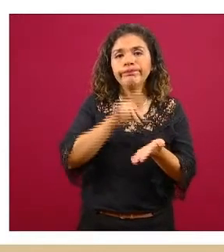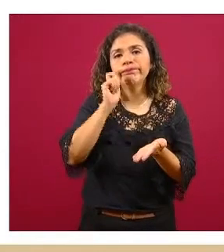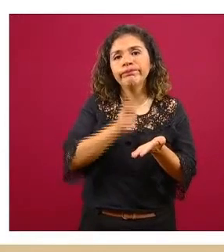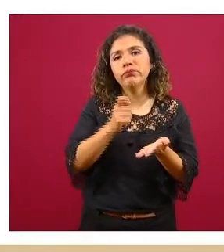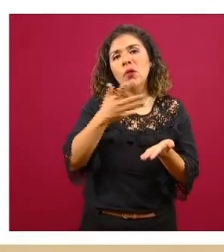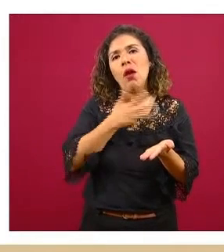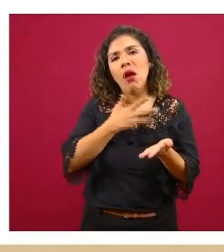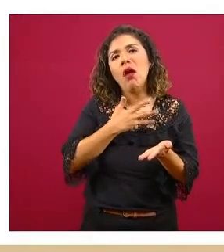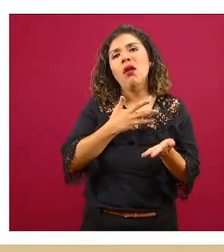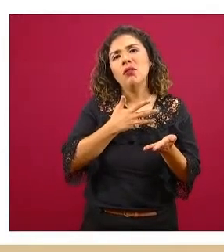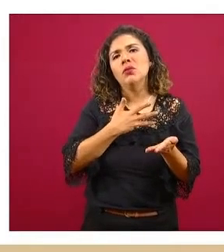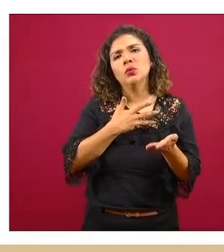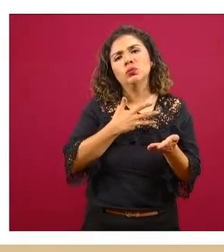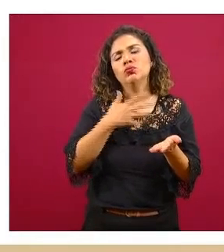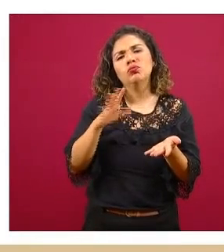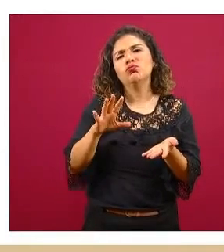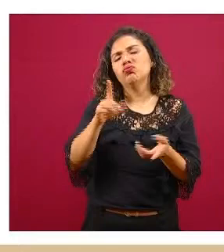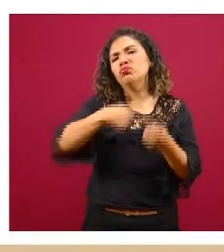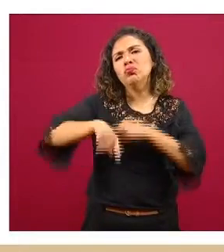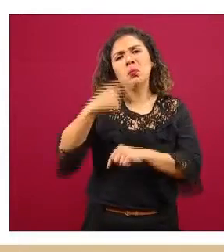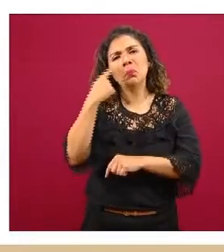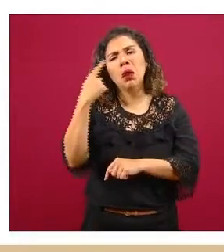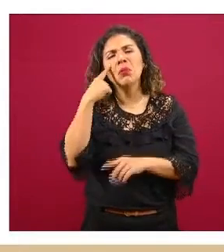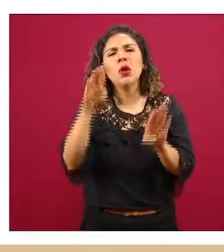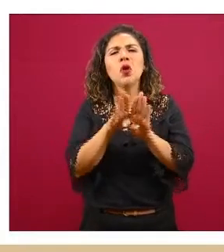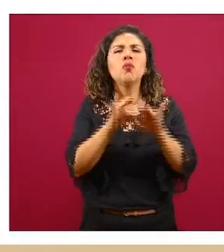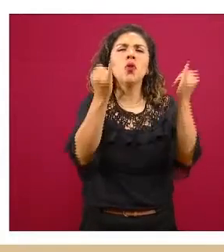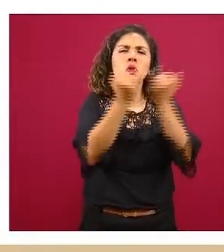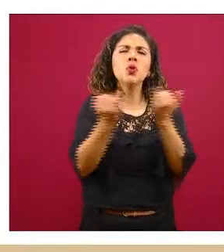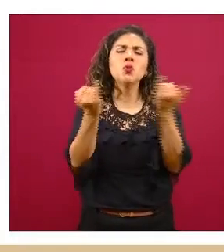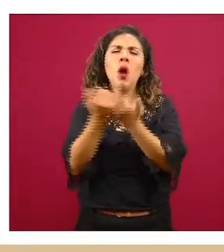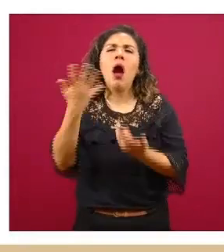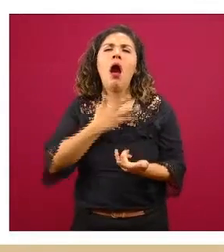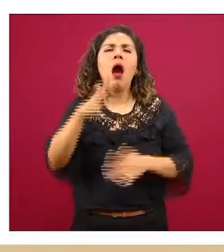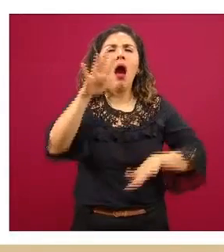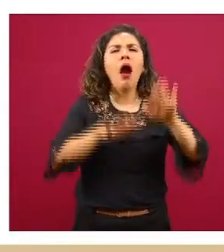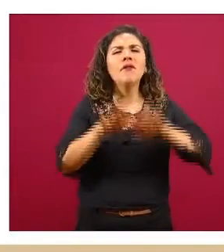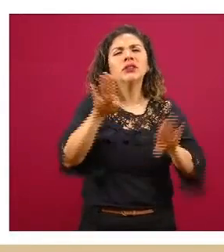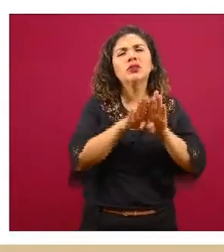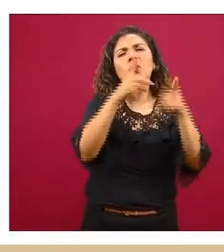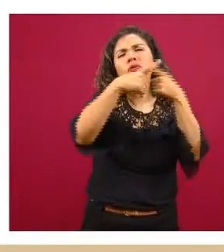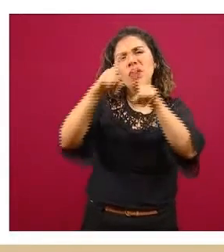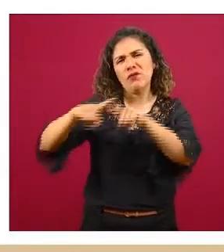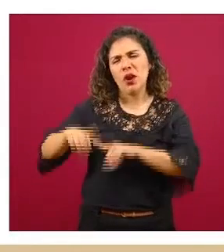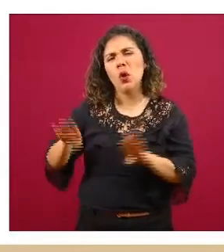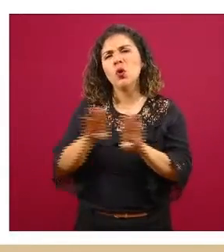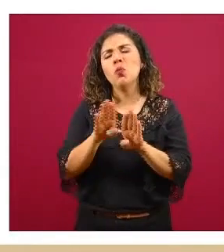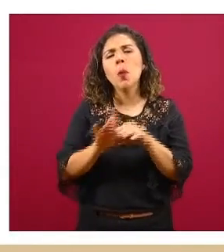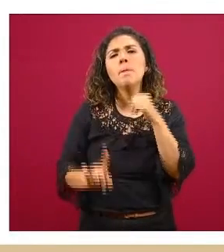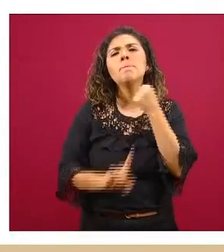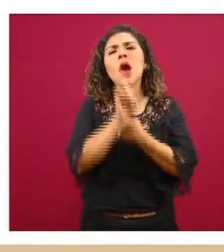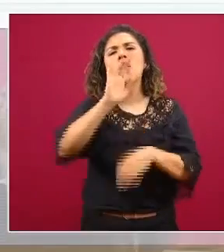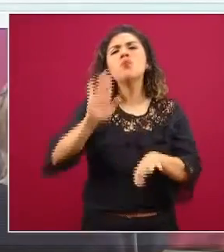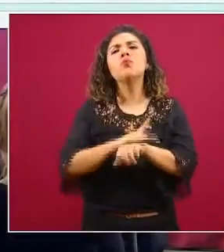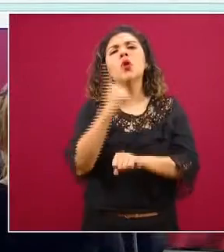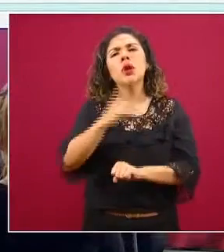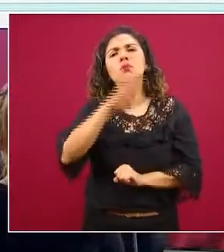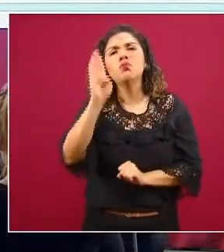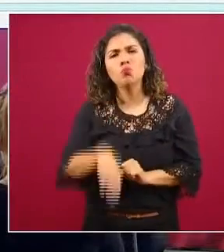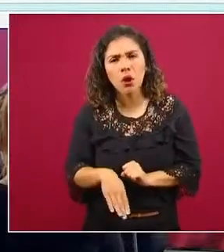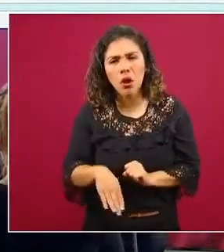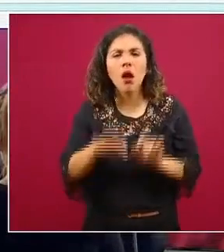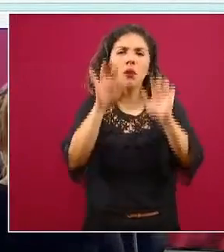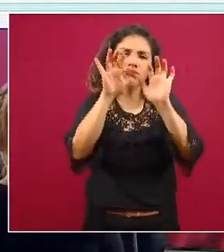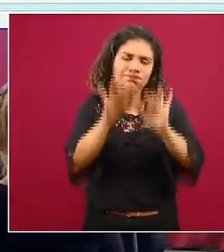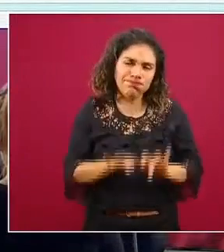es estandarizado y hay muchas variables un grupo de ellas tienen que ver con las causas de la defunción